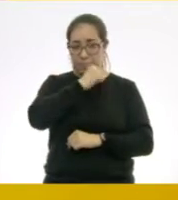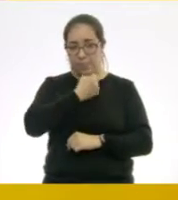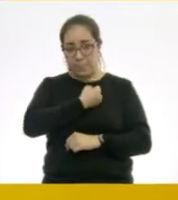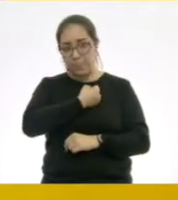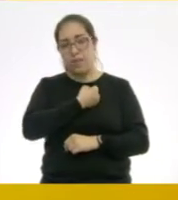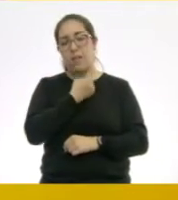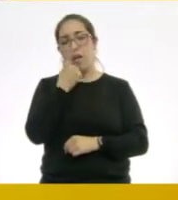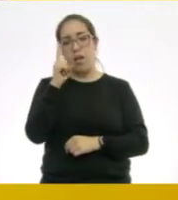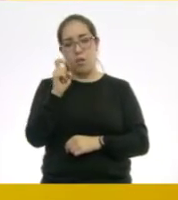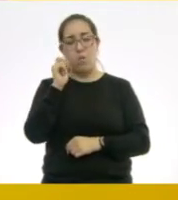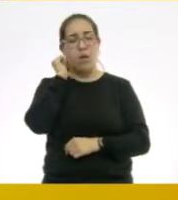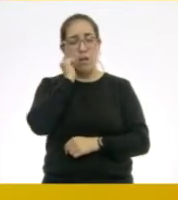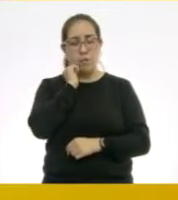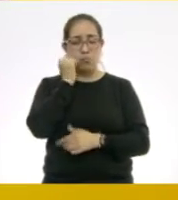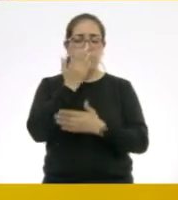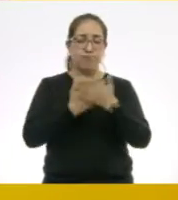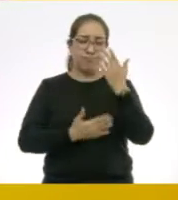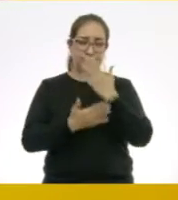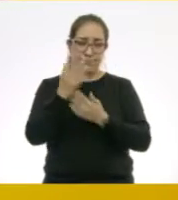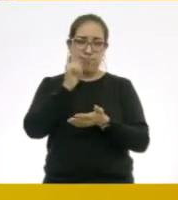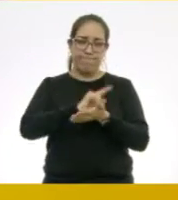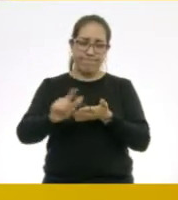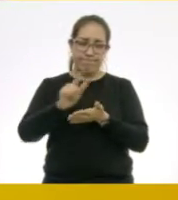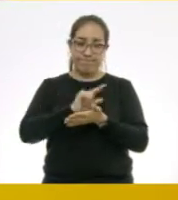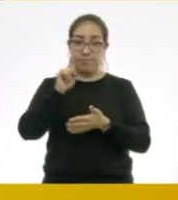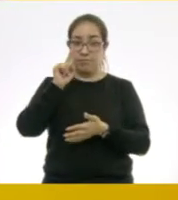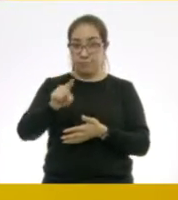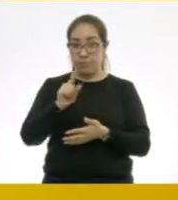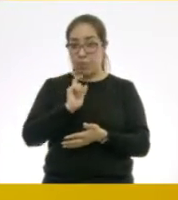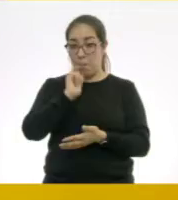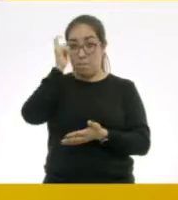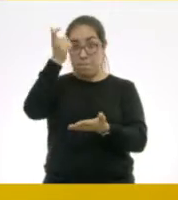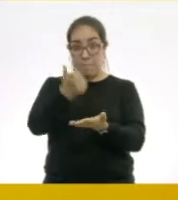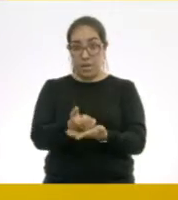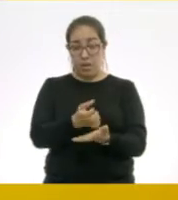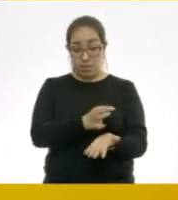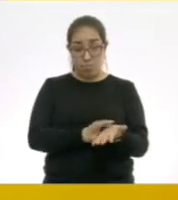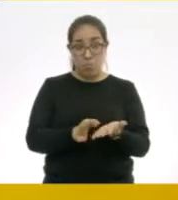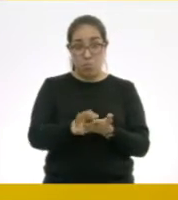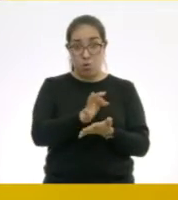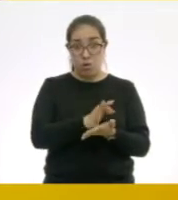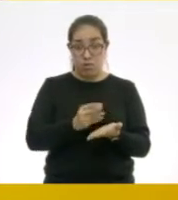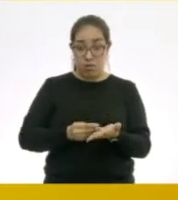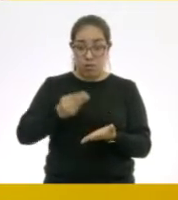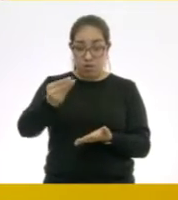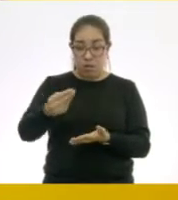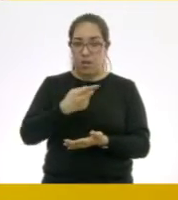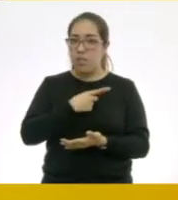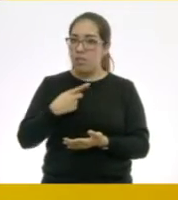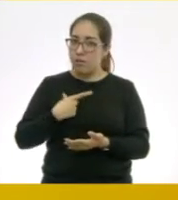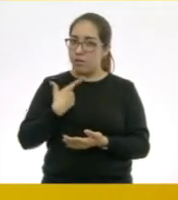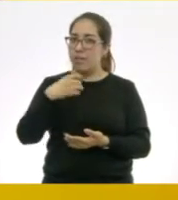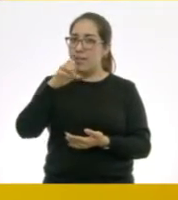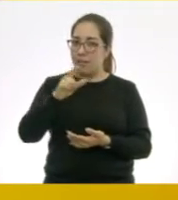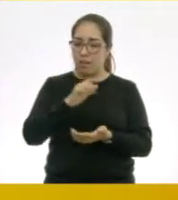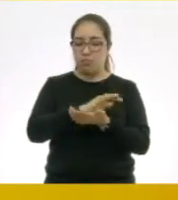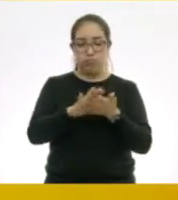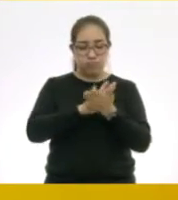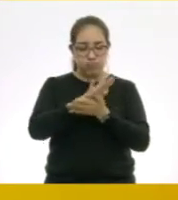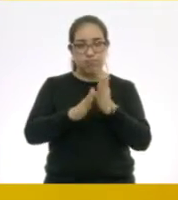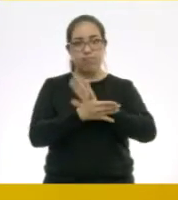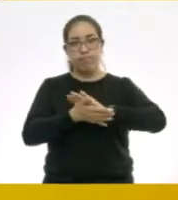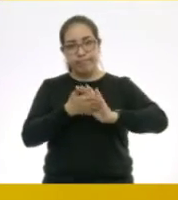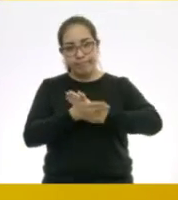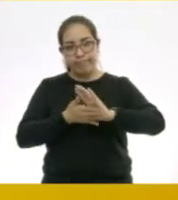usa gel antibacterial. Si haces cobros en efectivo, desinfecta tus manos, desinfecta frecuentemente el piso y superficies,